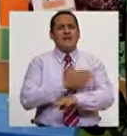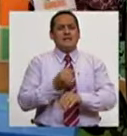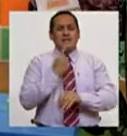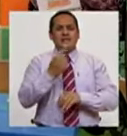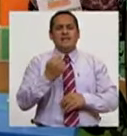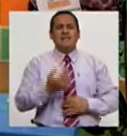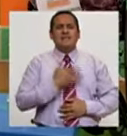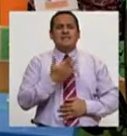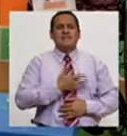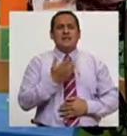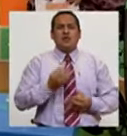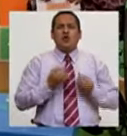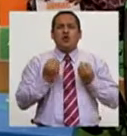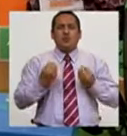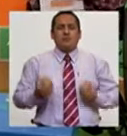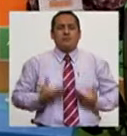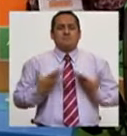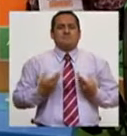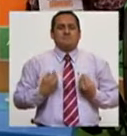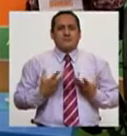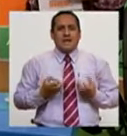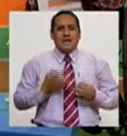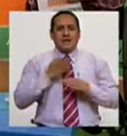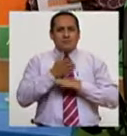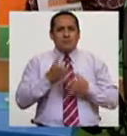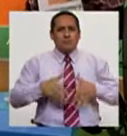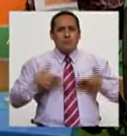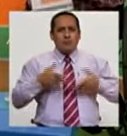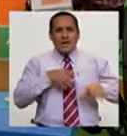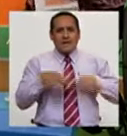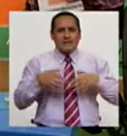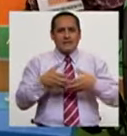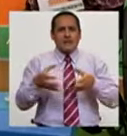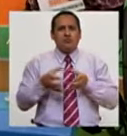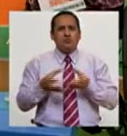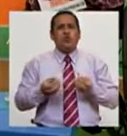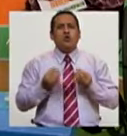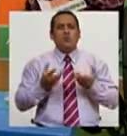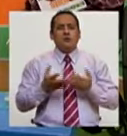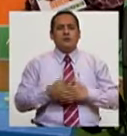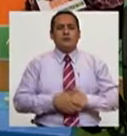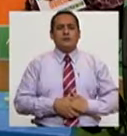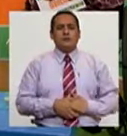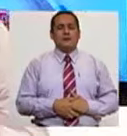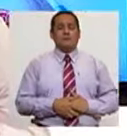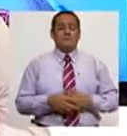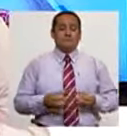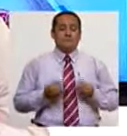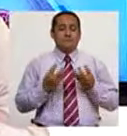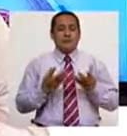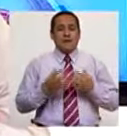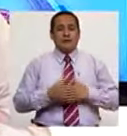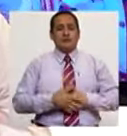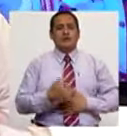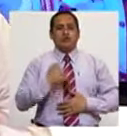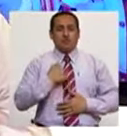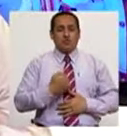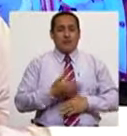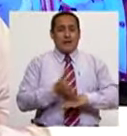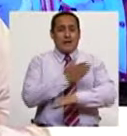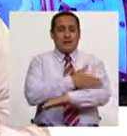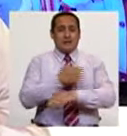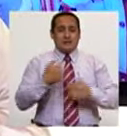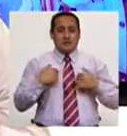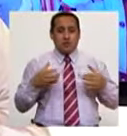haber algo que te haya incentivado, que te haya motivado justamente a que puedan formar este grupo. Eh, bueno, yo